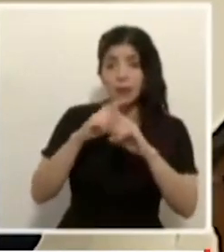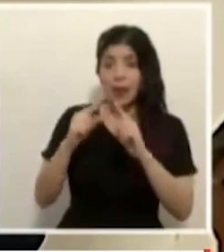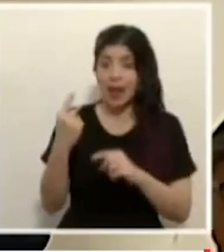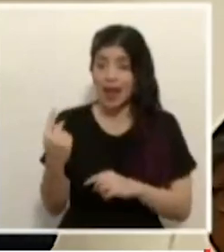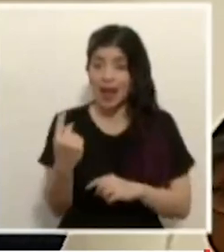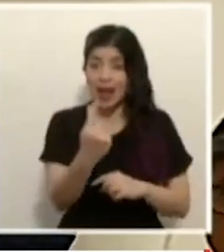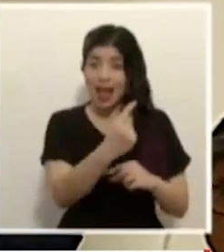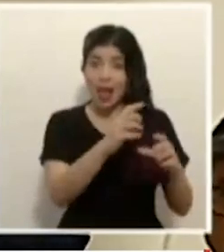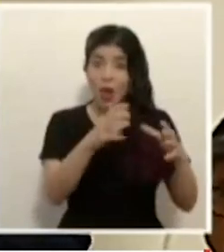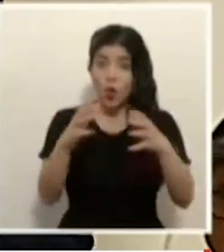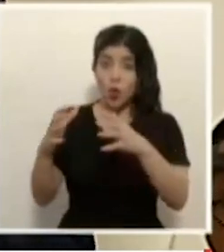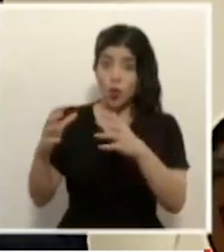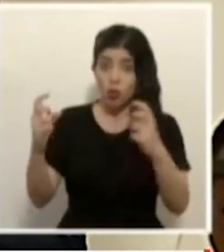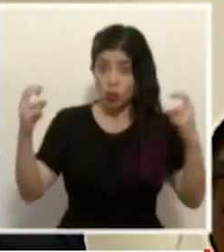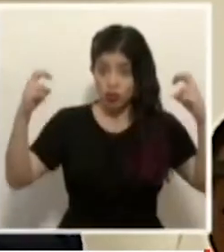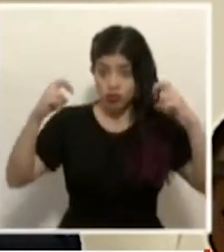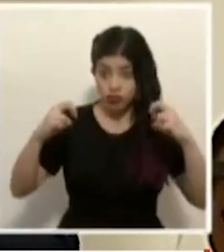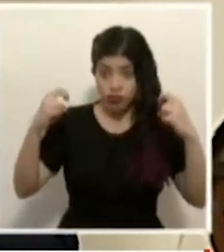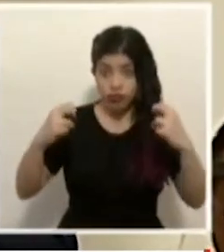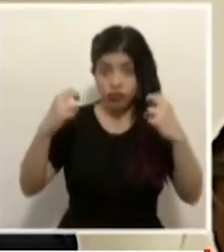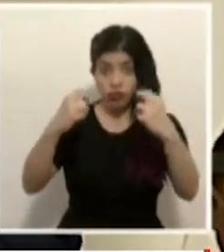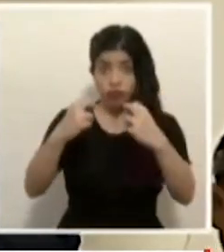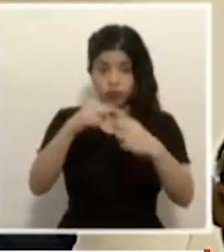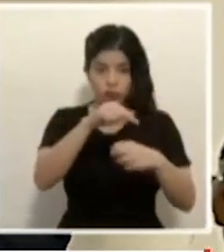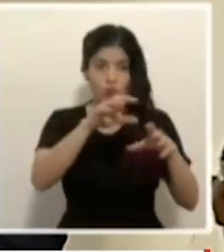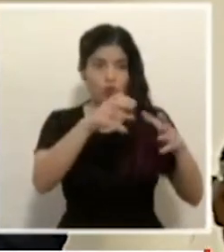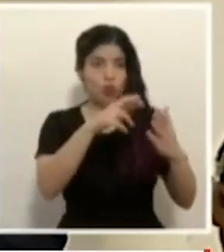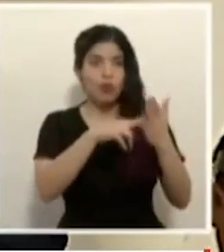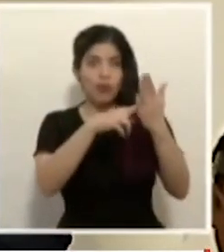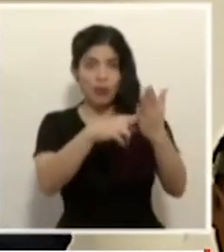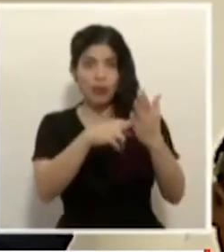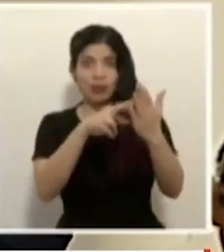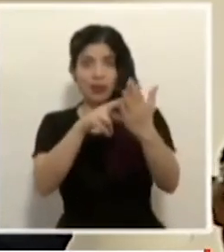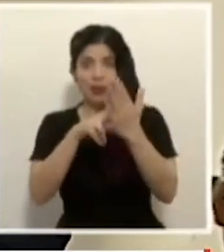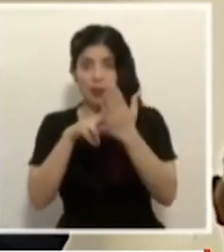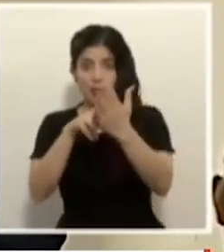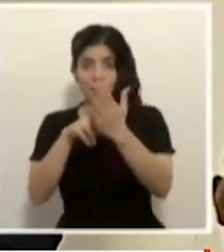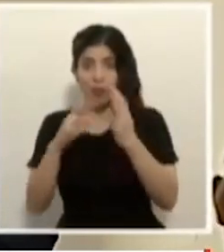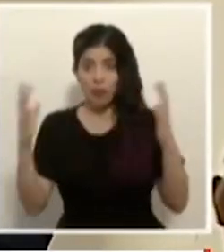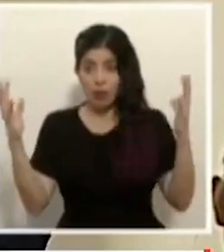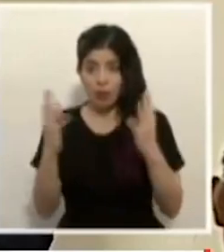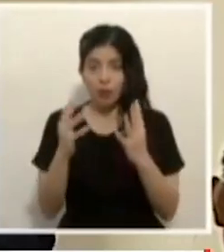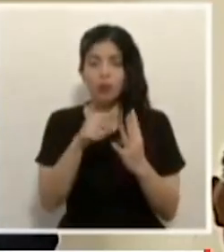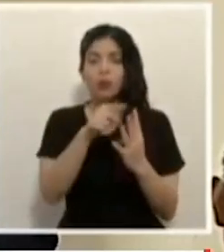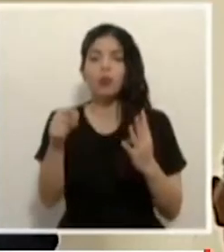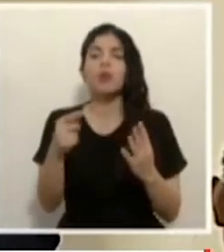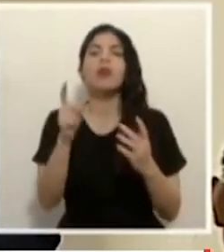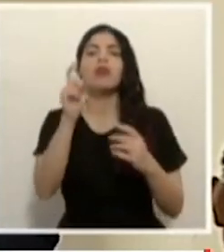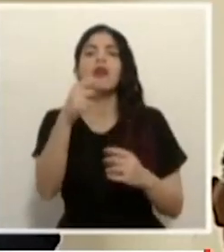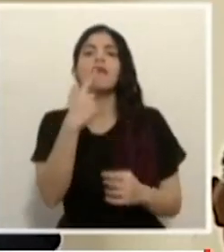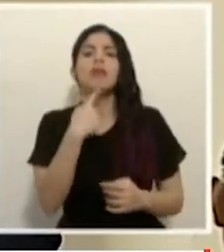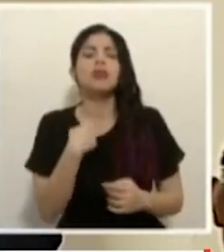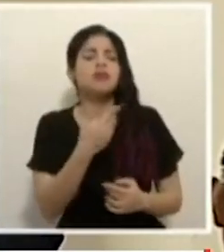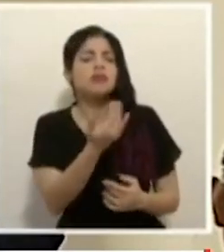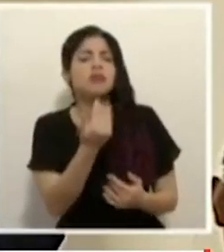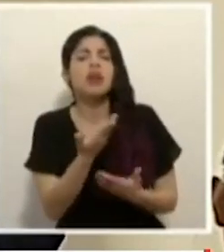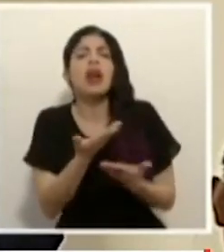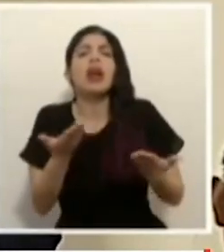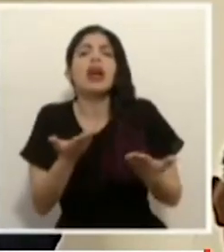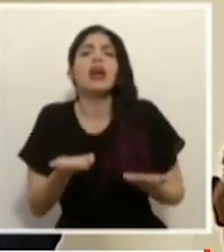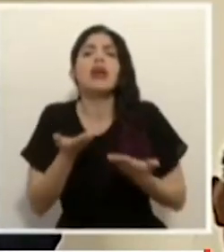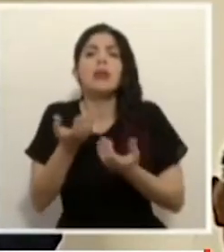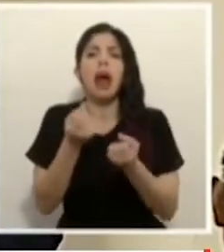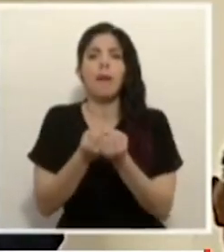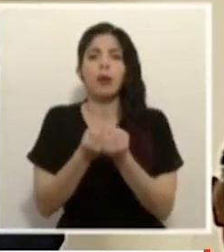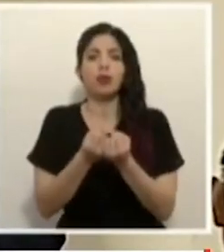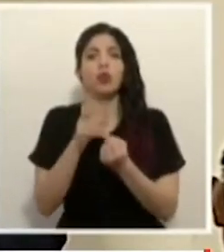que se siente a la mesa debe decir qué trae y no qué